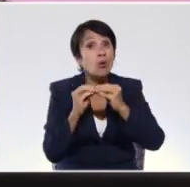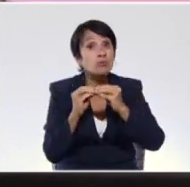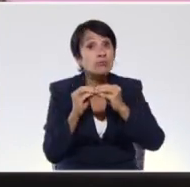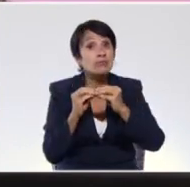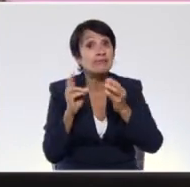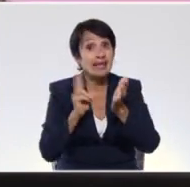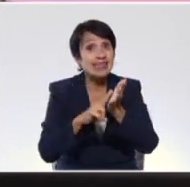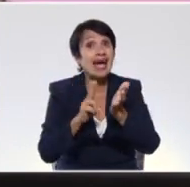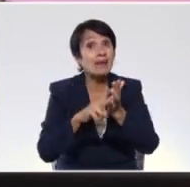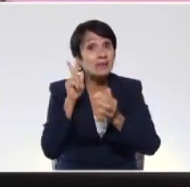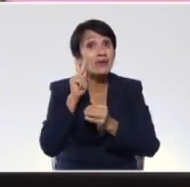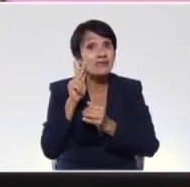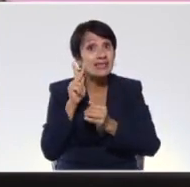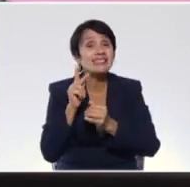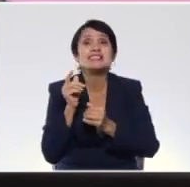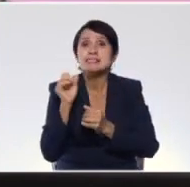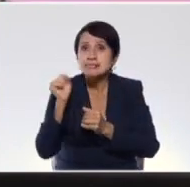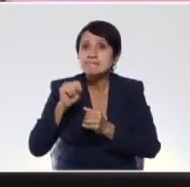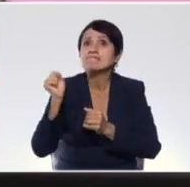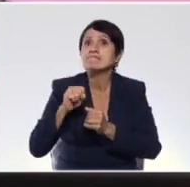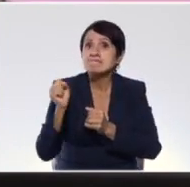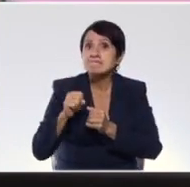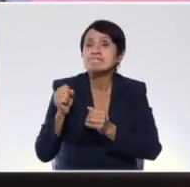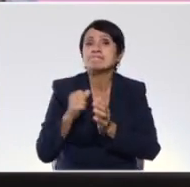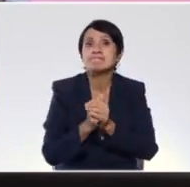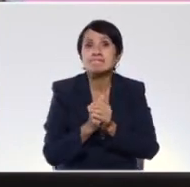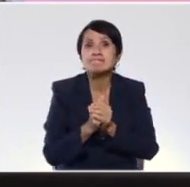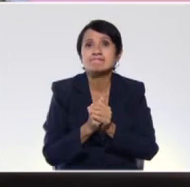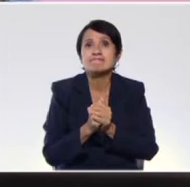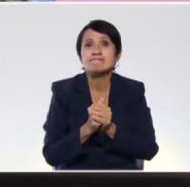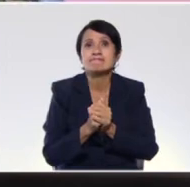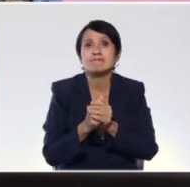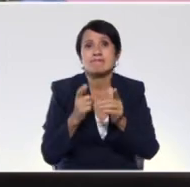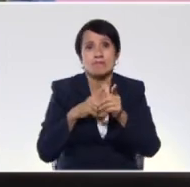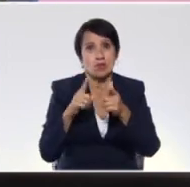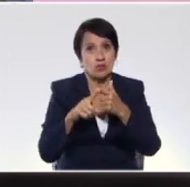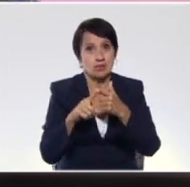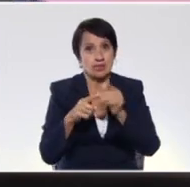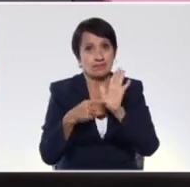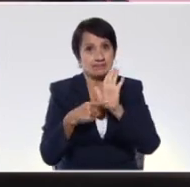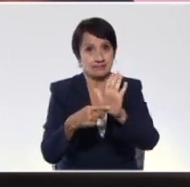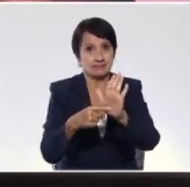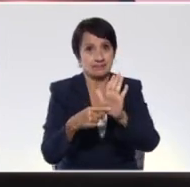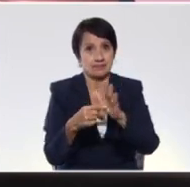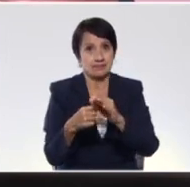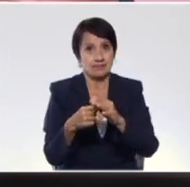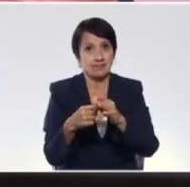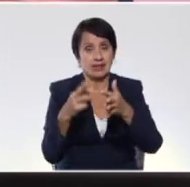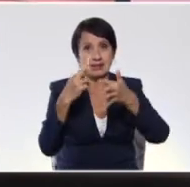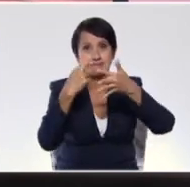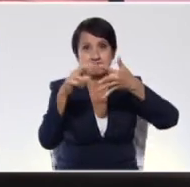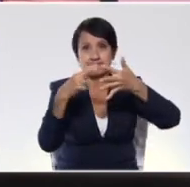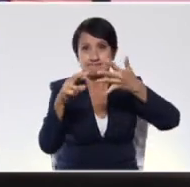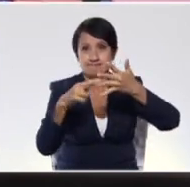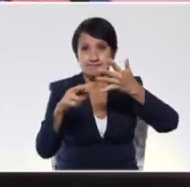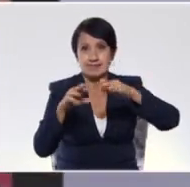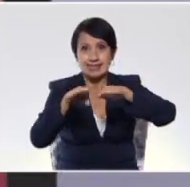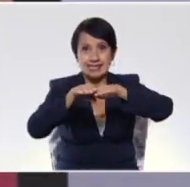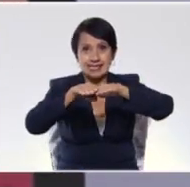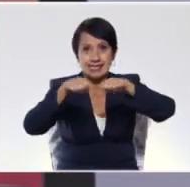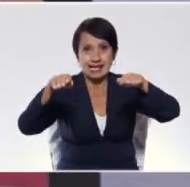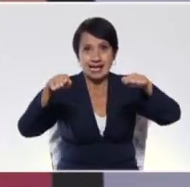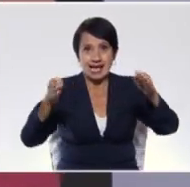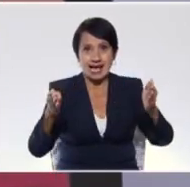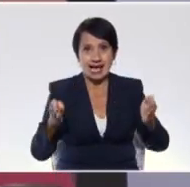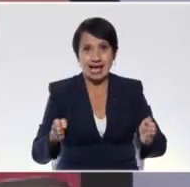¿verdad, profe? Claro que sí, son sustantivos comunes. Y aquí traje este recurso que es la caja